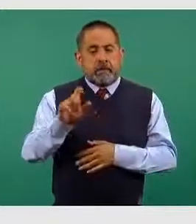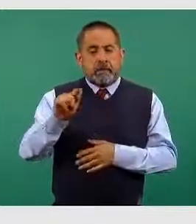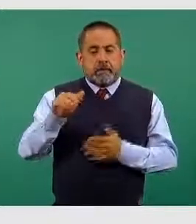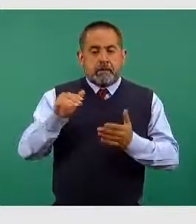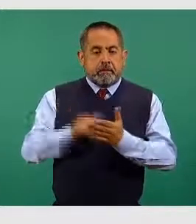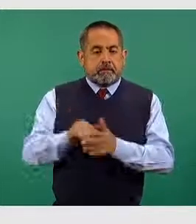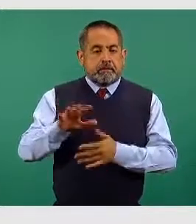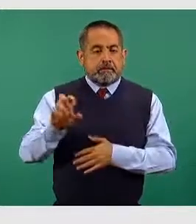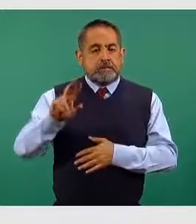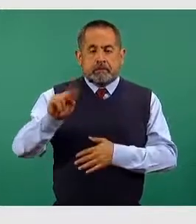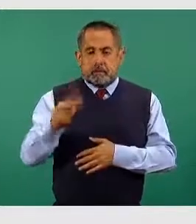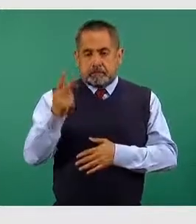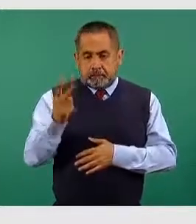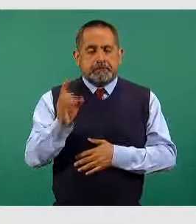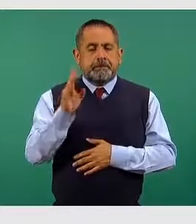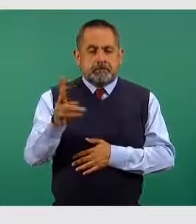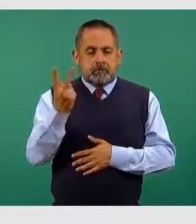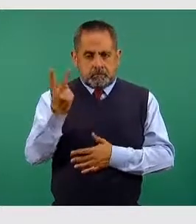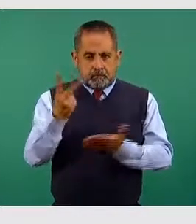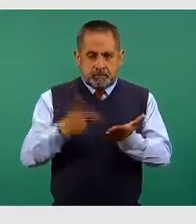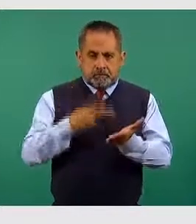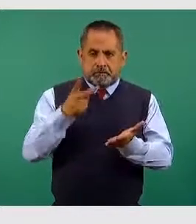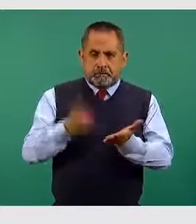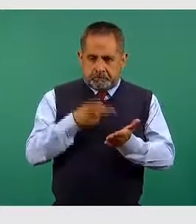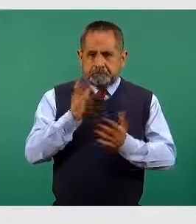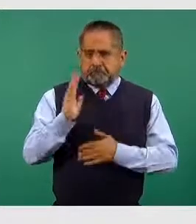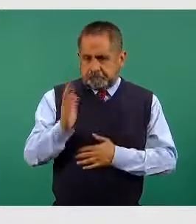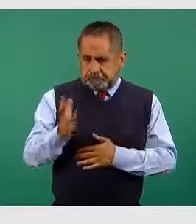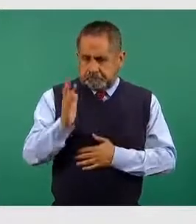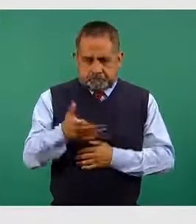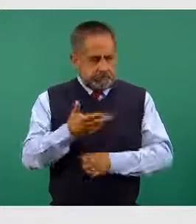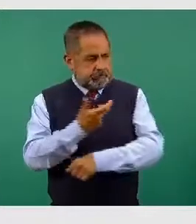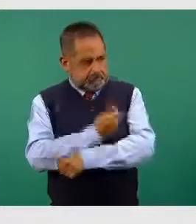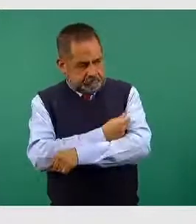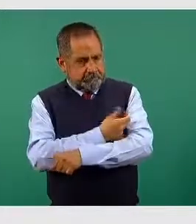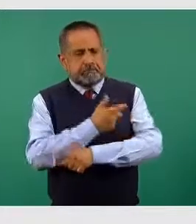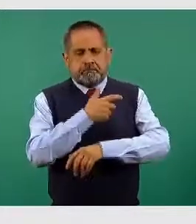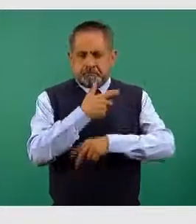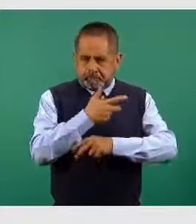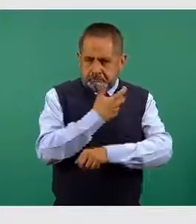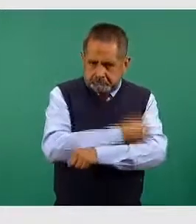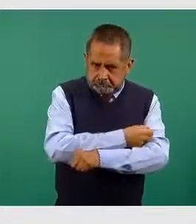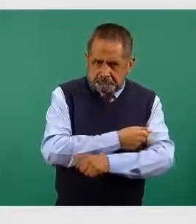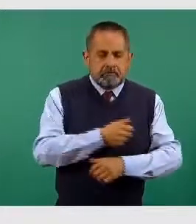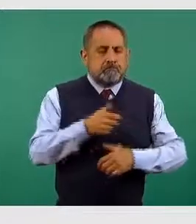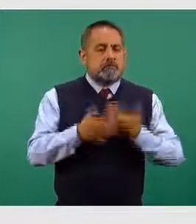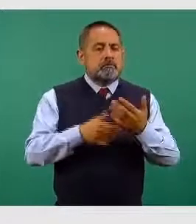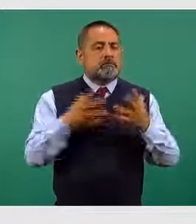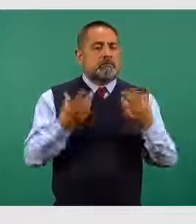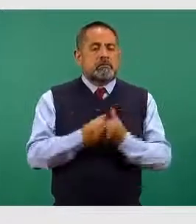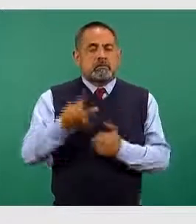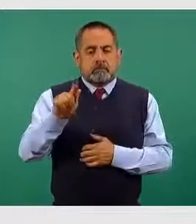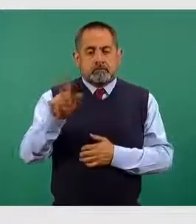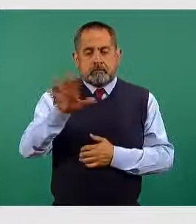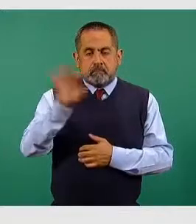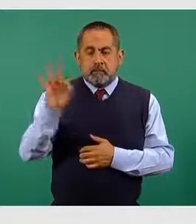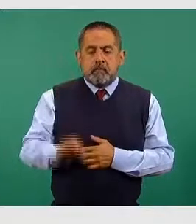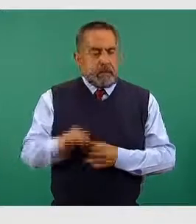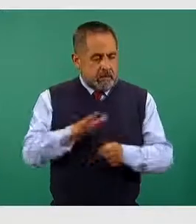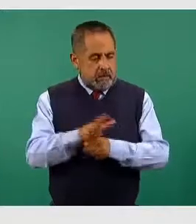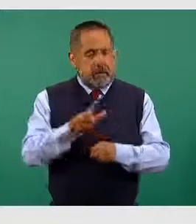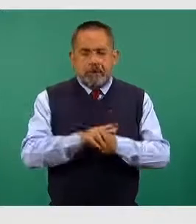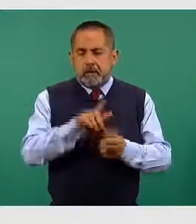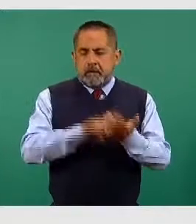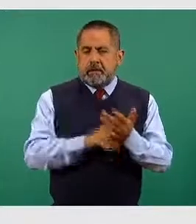.582 ya recibieron su segunda dosis, esto representa al 75% del total de personas que han